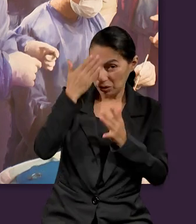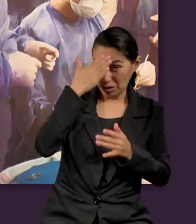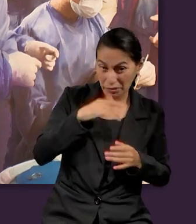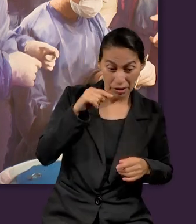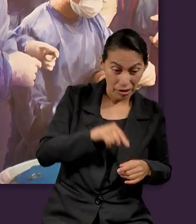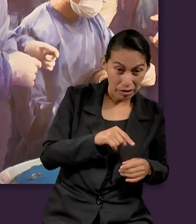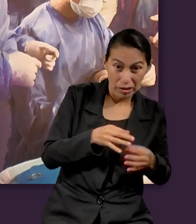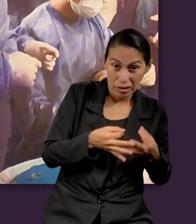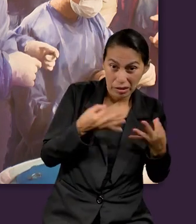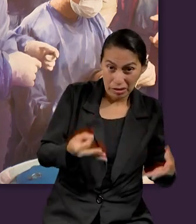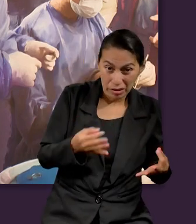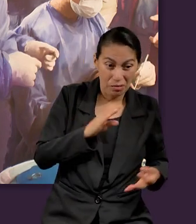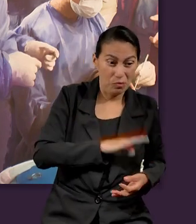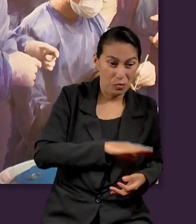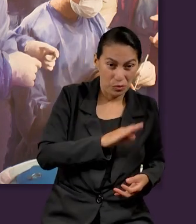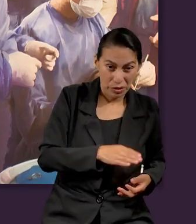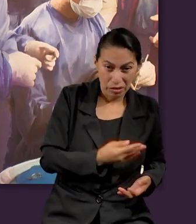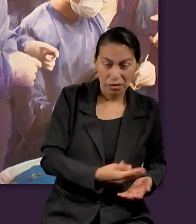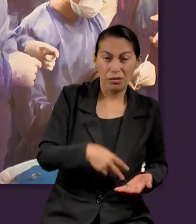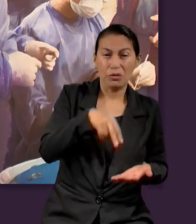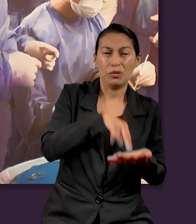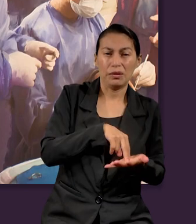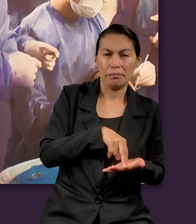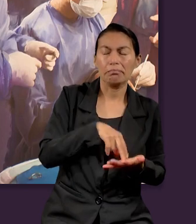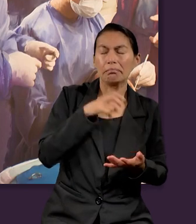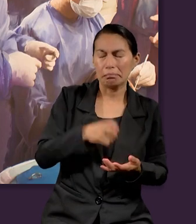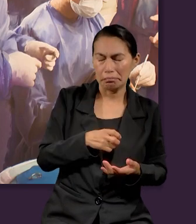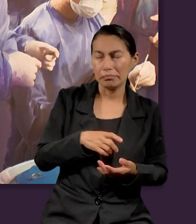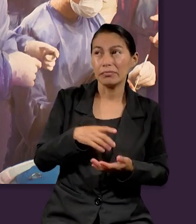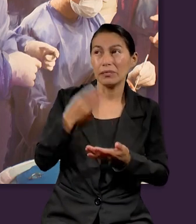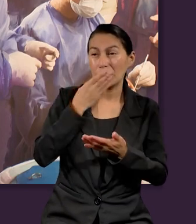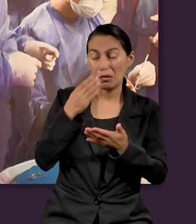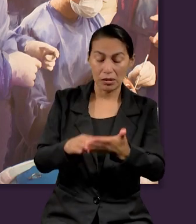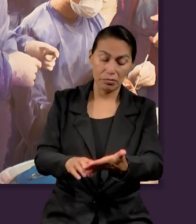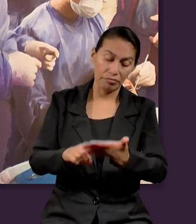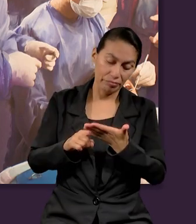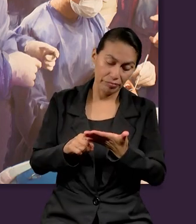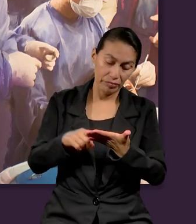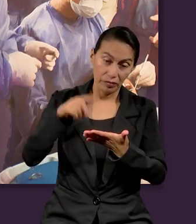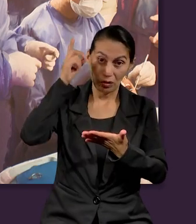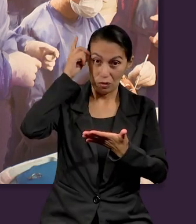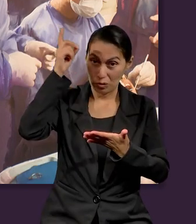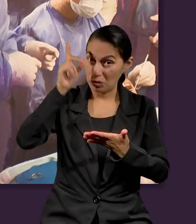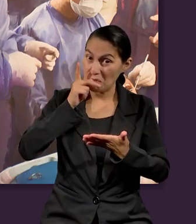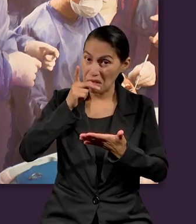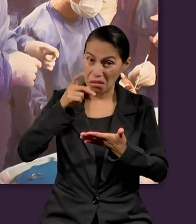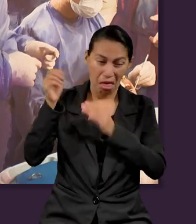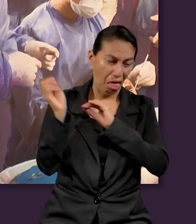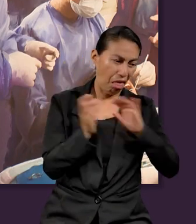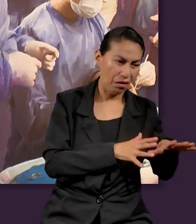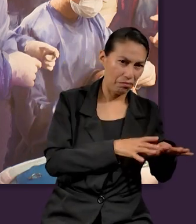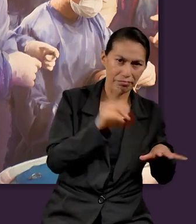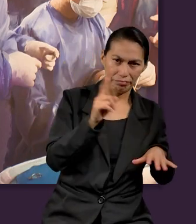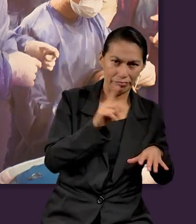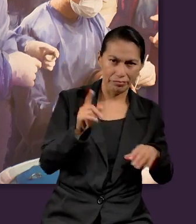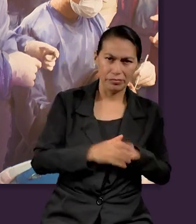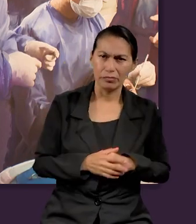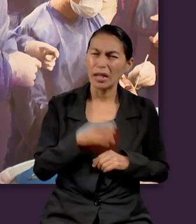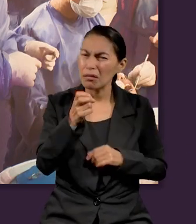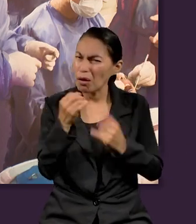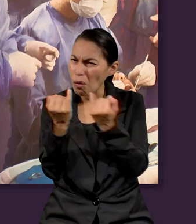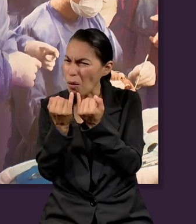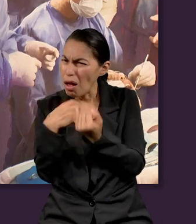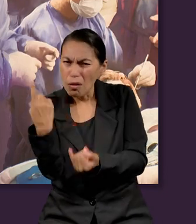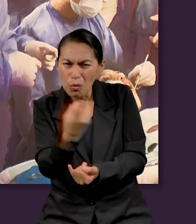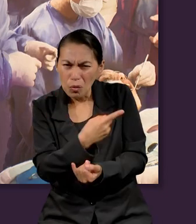en esta tierra? Y con lo más importante de verdad que es el escrito está y con el Padre que nunca lo dejó en ningún